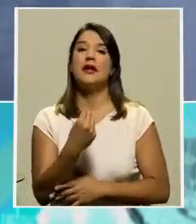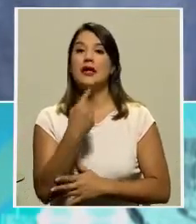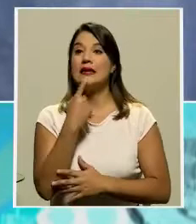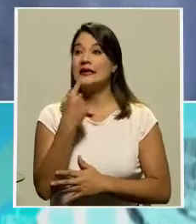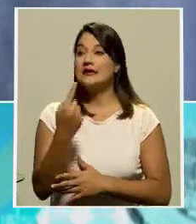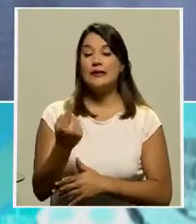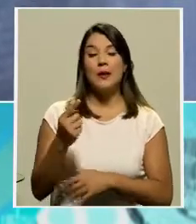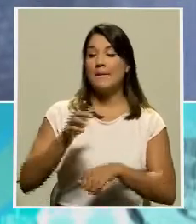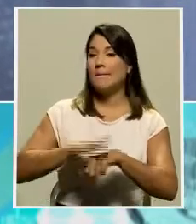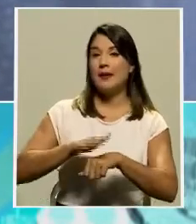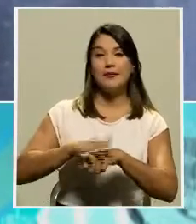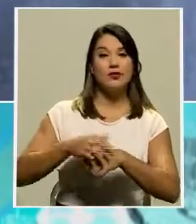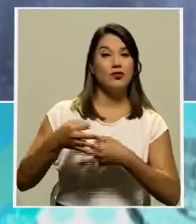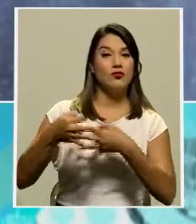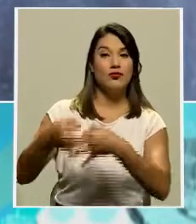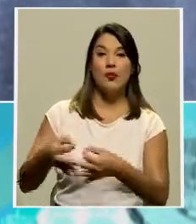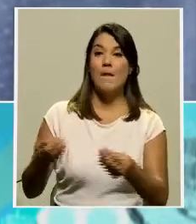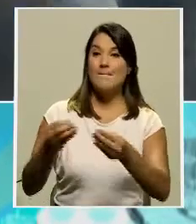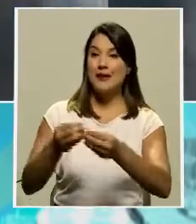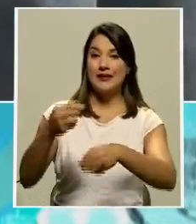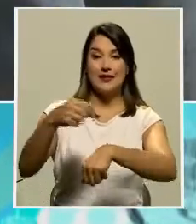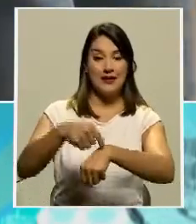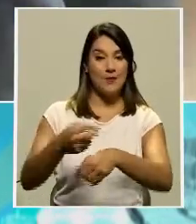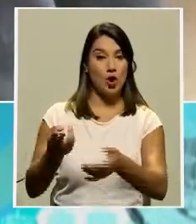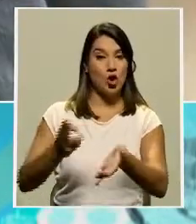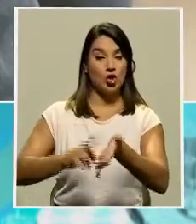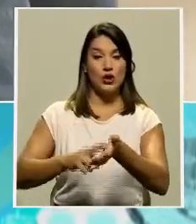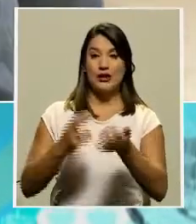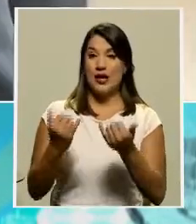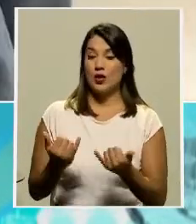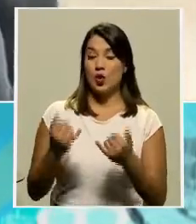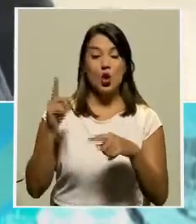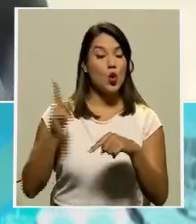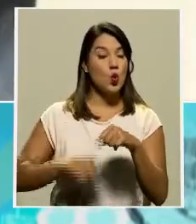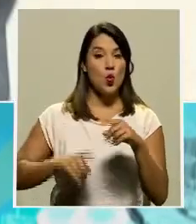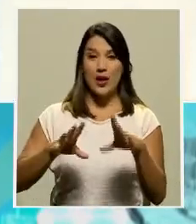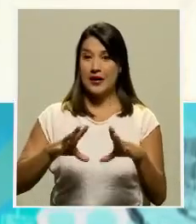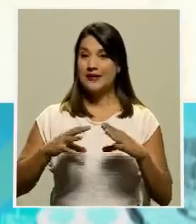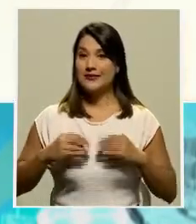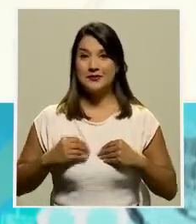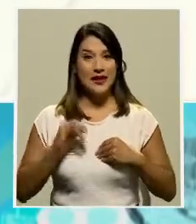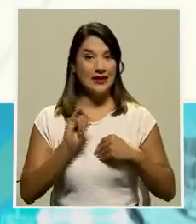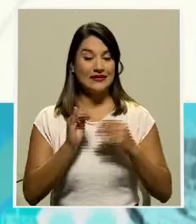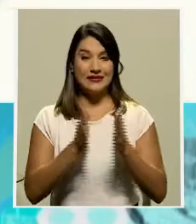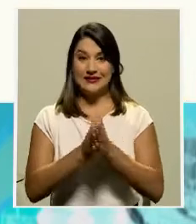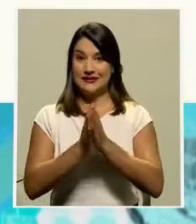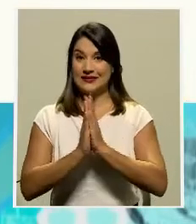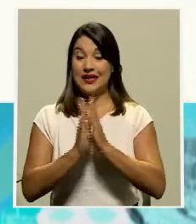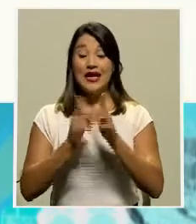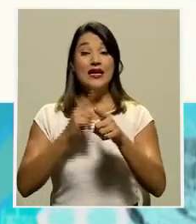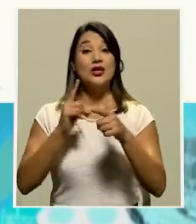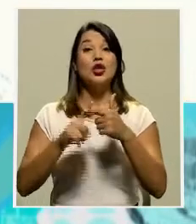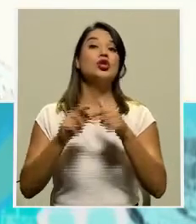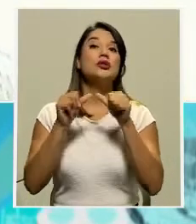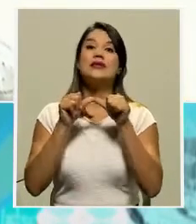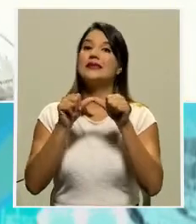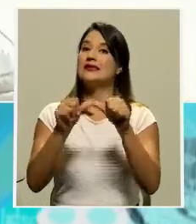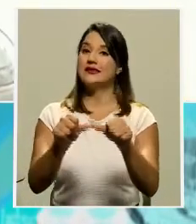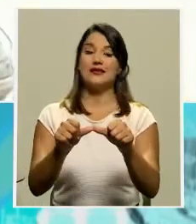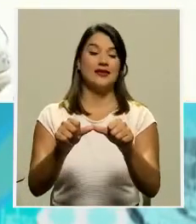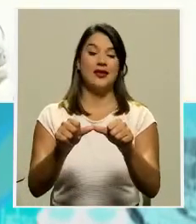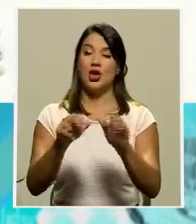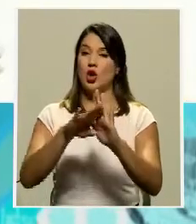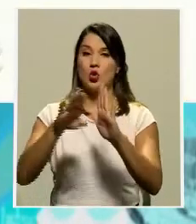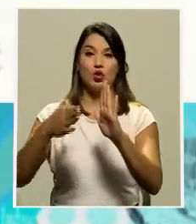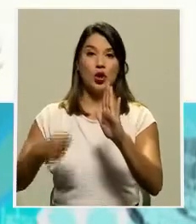Justicia. Consideran que es inadmisible la petición que hace el Ministerio de Justicia. Por tanto, se mantiene el rechazo para la